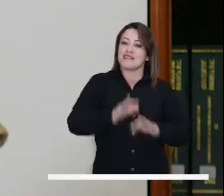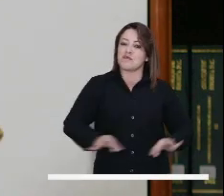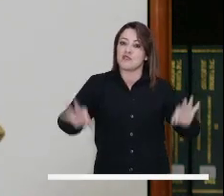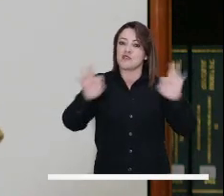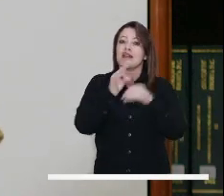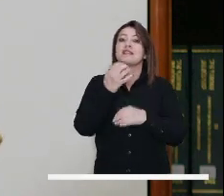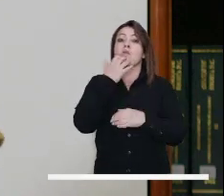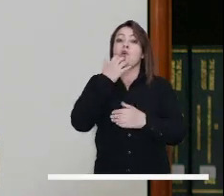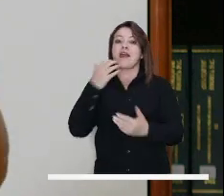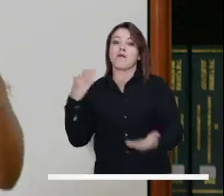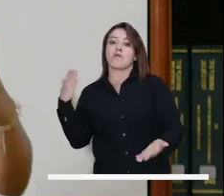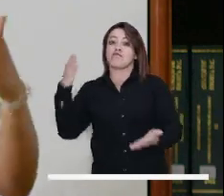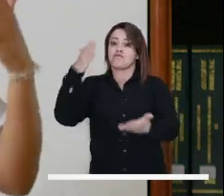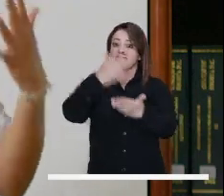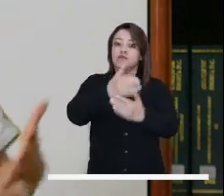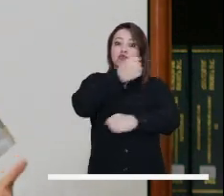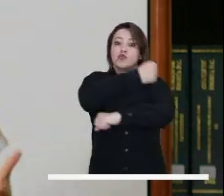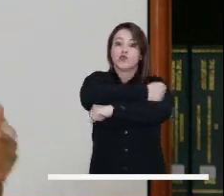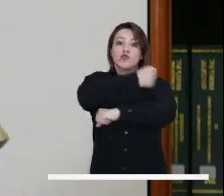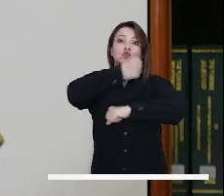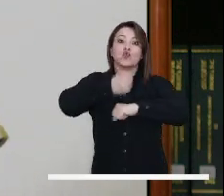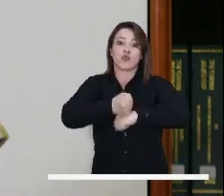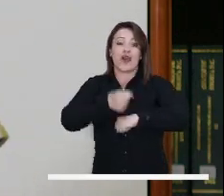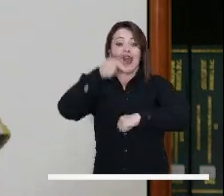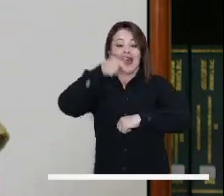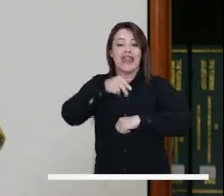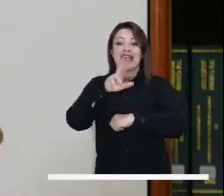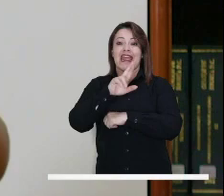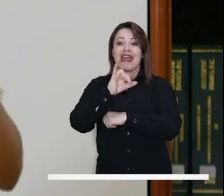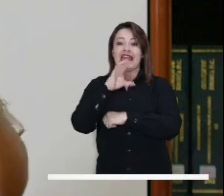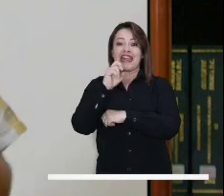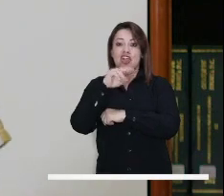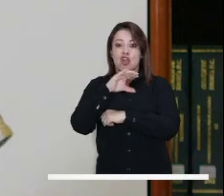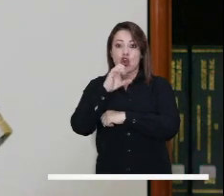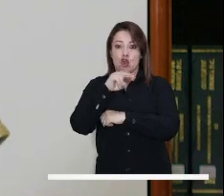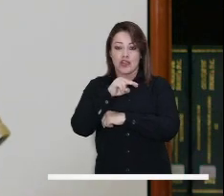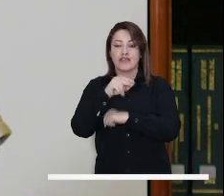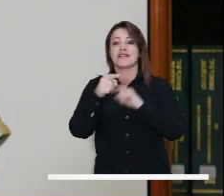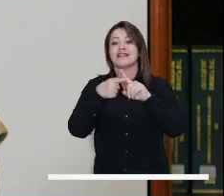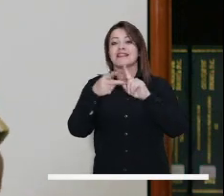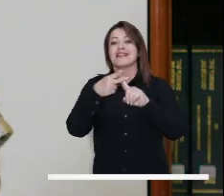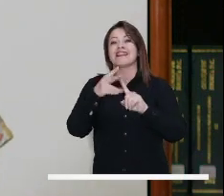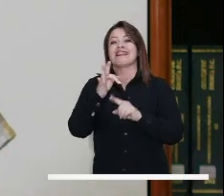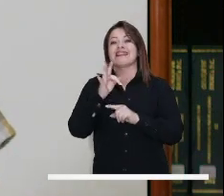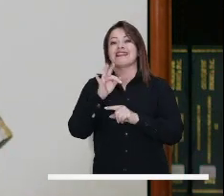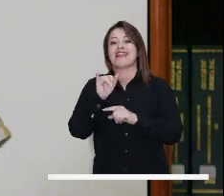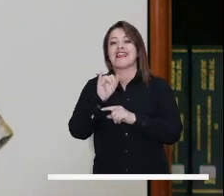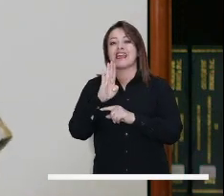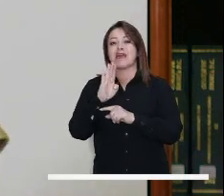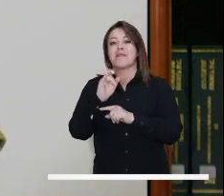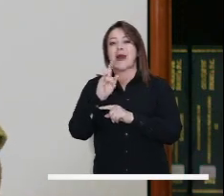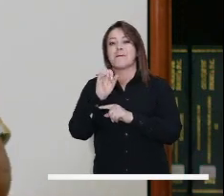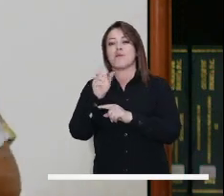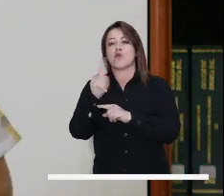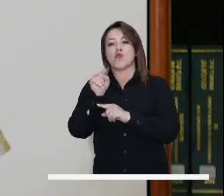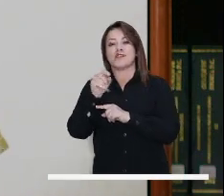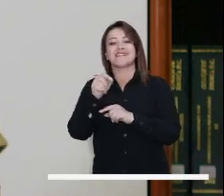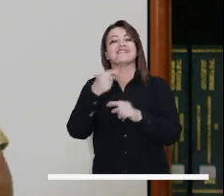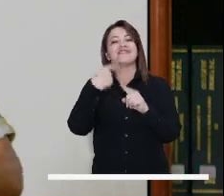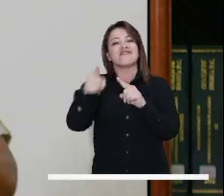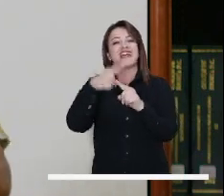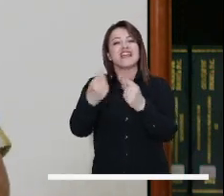las comunidades en su territorio. Si uno va, por ejemplo, a Suba, Rincón y Tibabuyes, encuentra a los